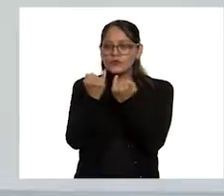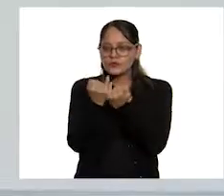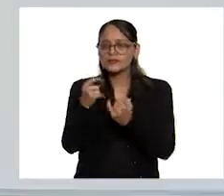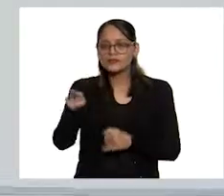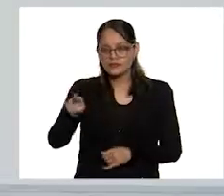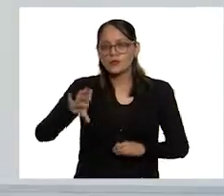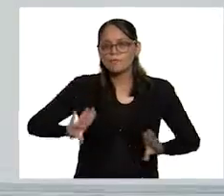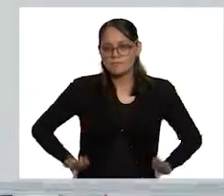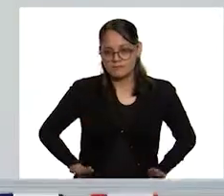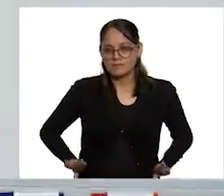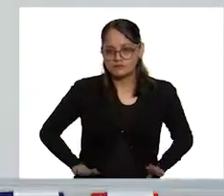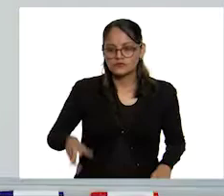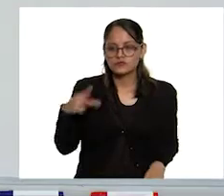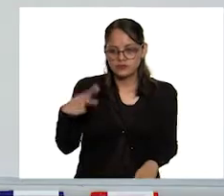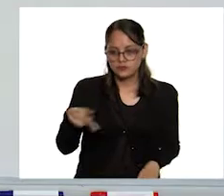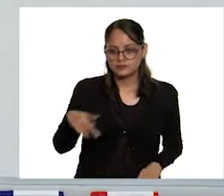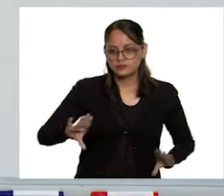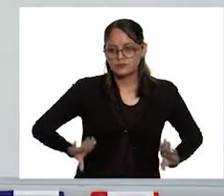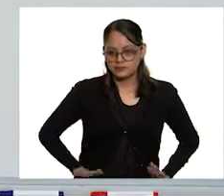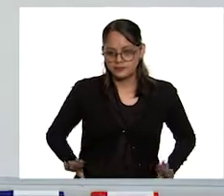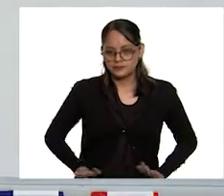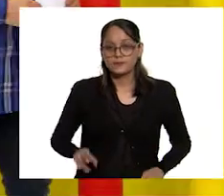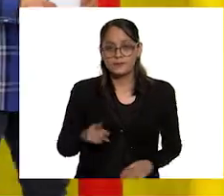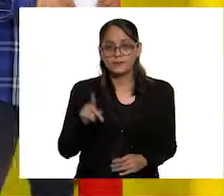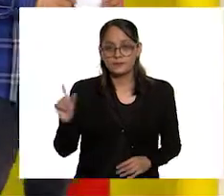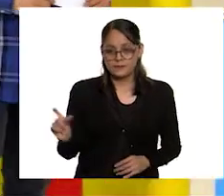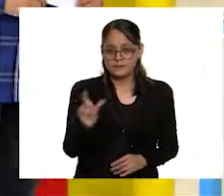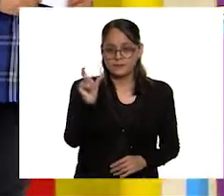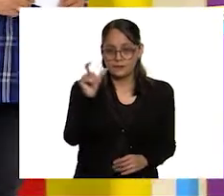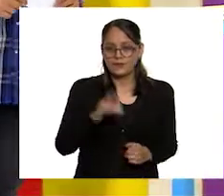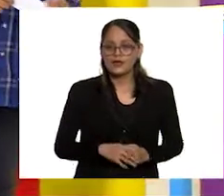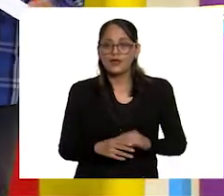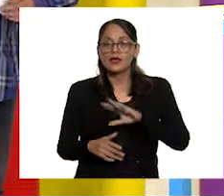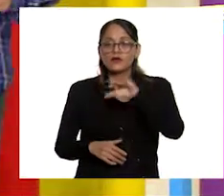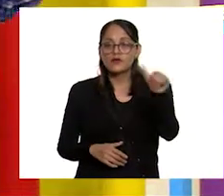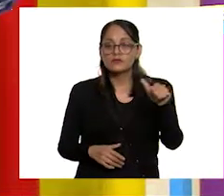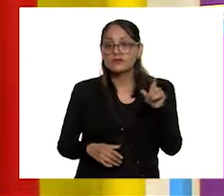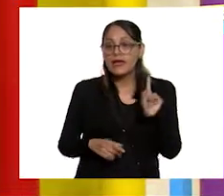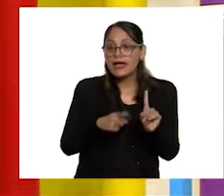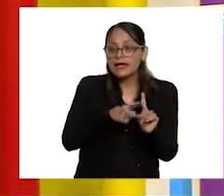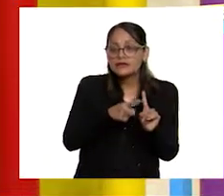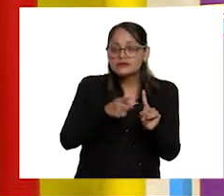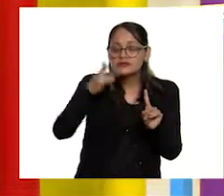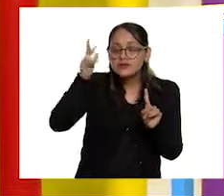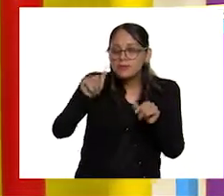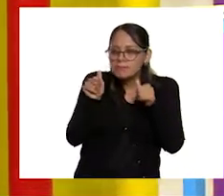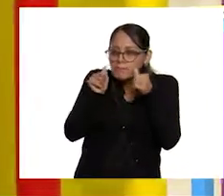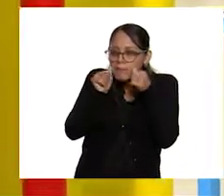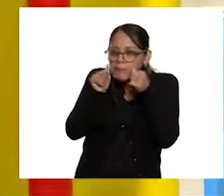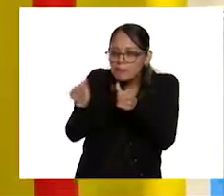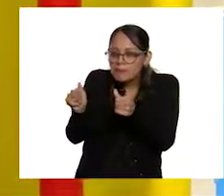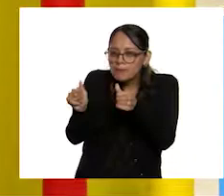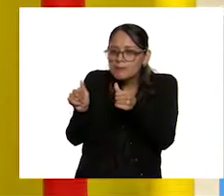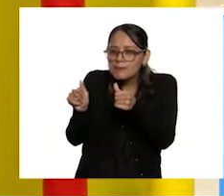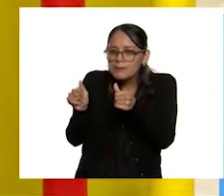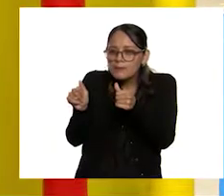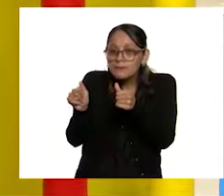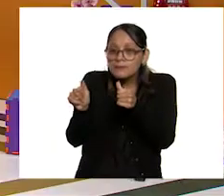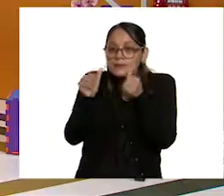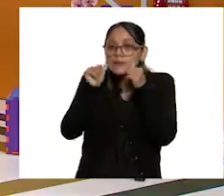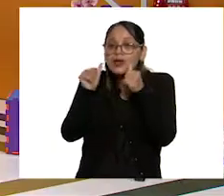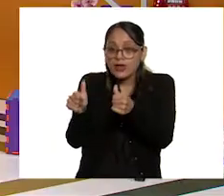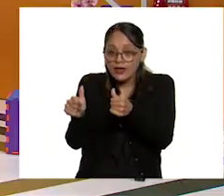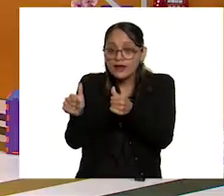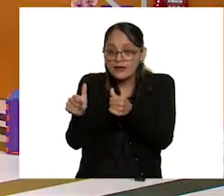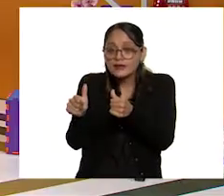Creativos. Son creativas o creativos. Muy bien. Y saben escuchar. Saben escuchar. Esa es otra